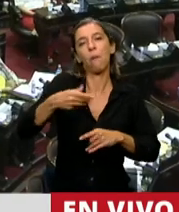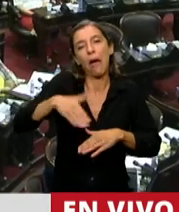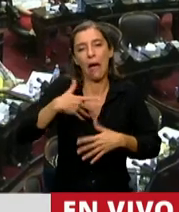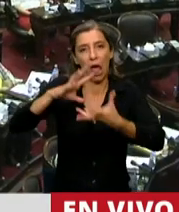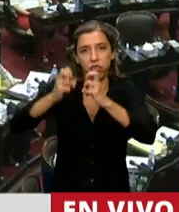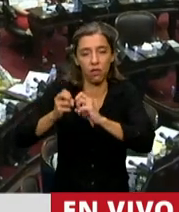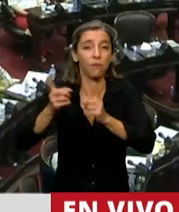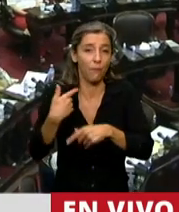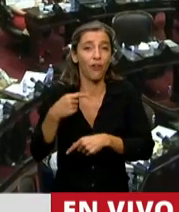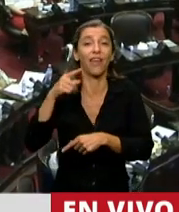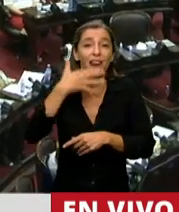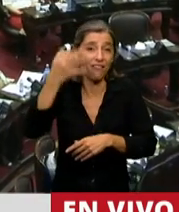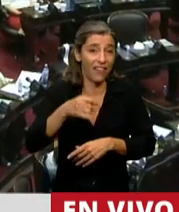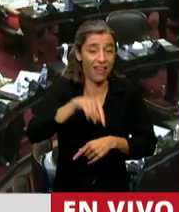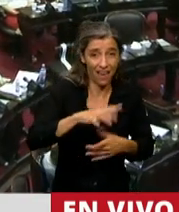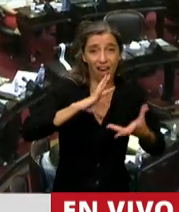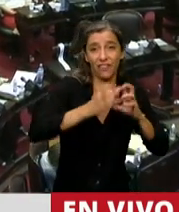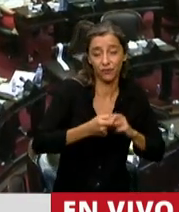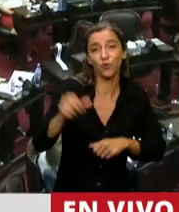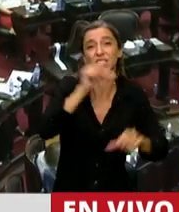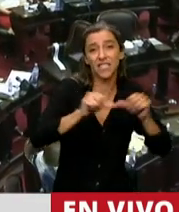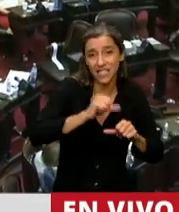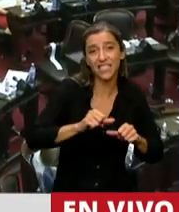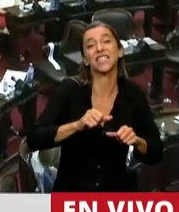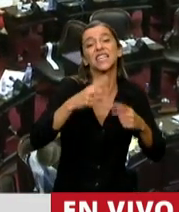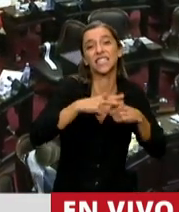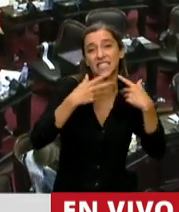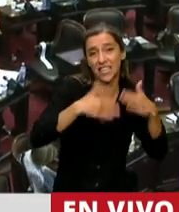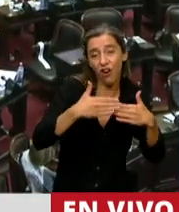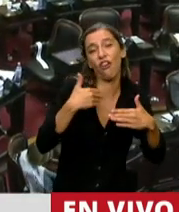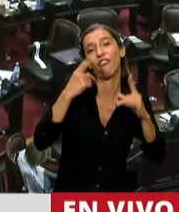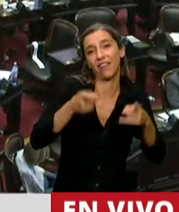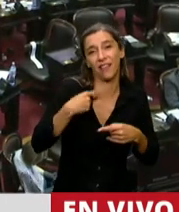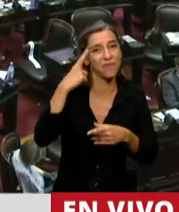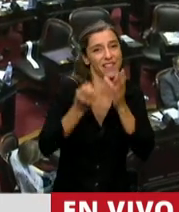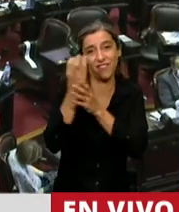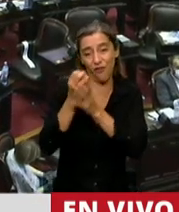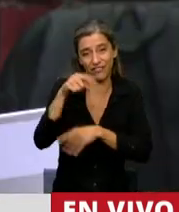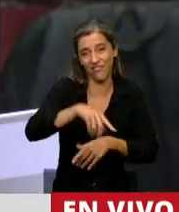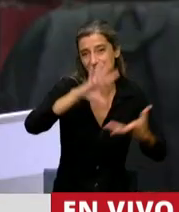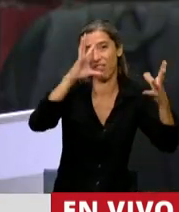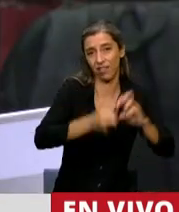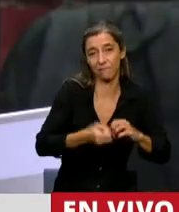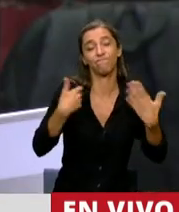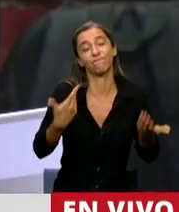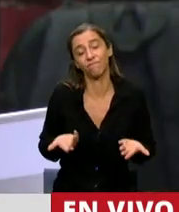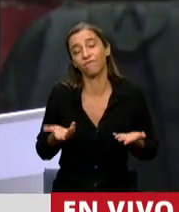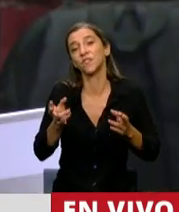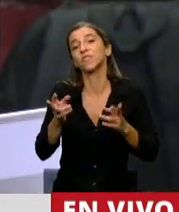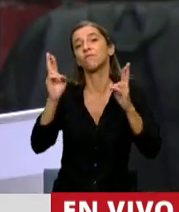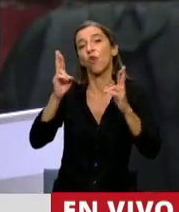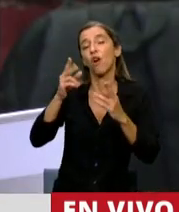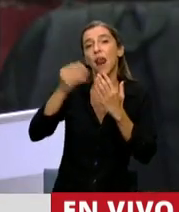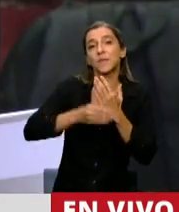la ciencia, la tecnología y la innovación productiva. Así que le deseo al Ministro una buena tarea. Nosotros hemos hecho nuestra parte